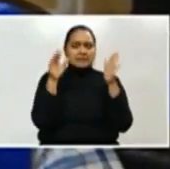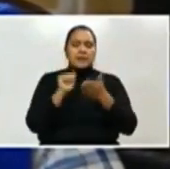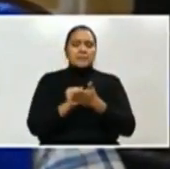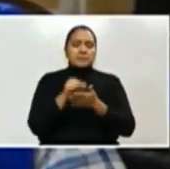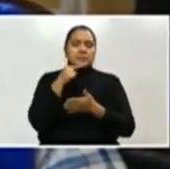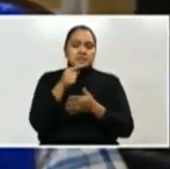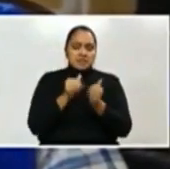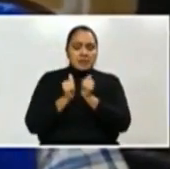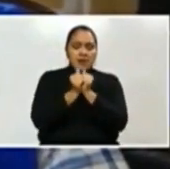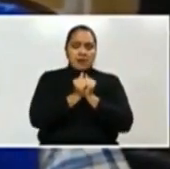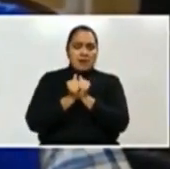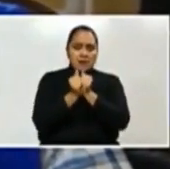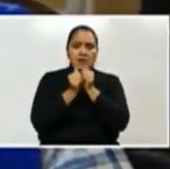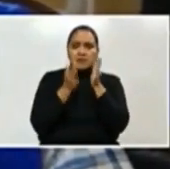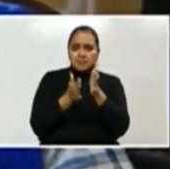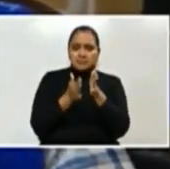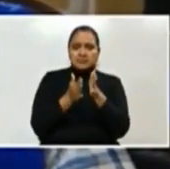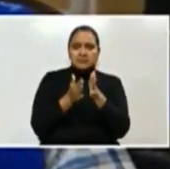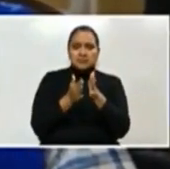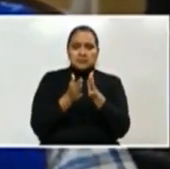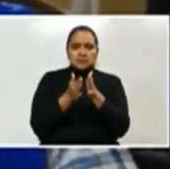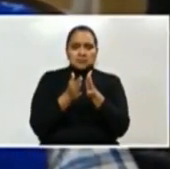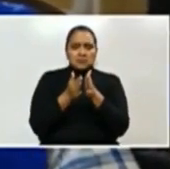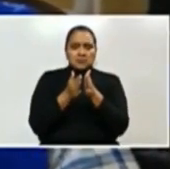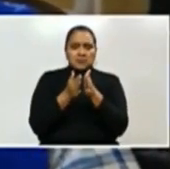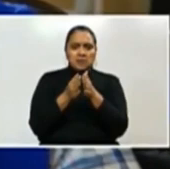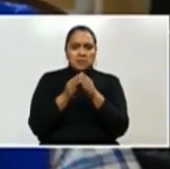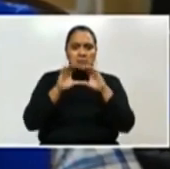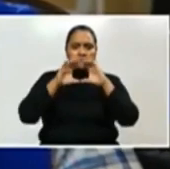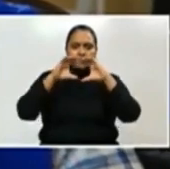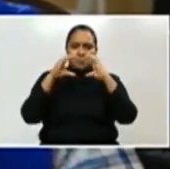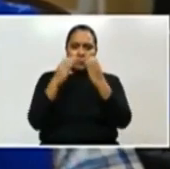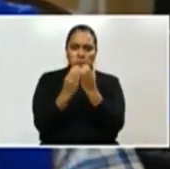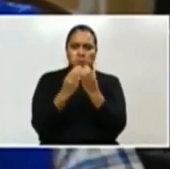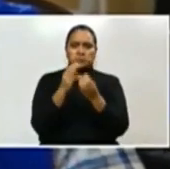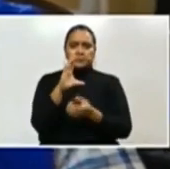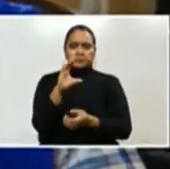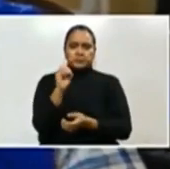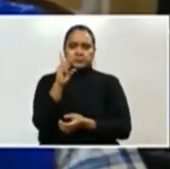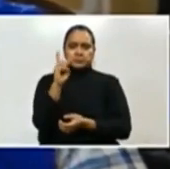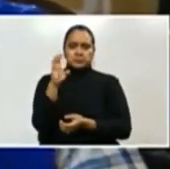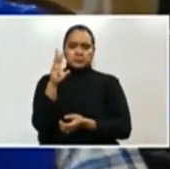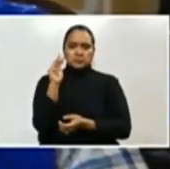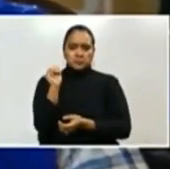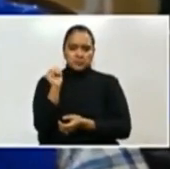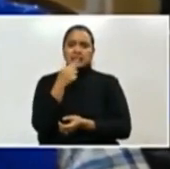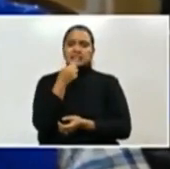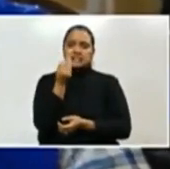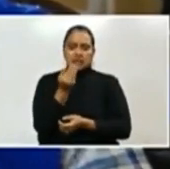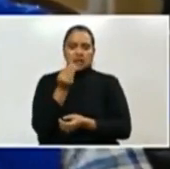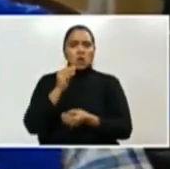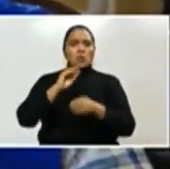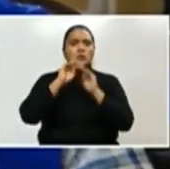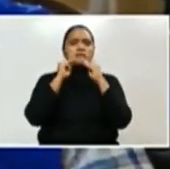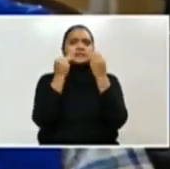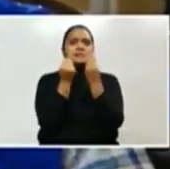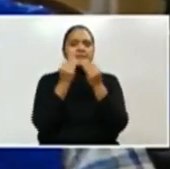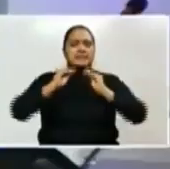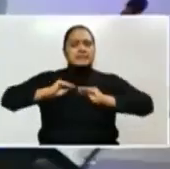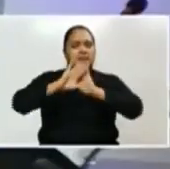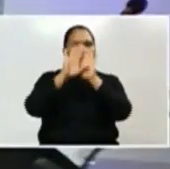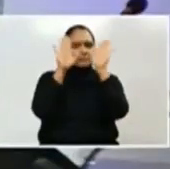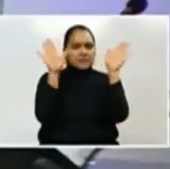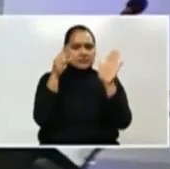acompañamiento también de parte de lo que son los consejos de emergencia municipales, de las comisiones municipales de transparencia, la